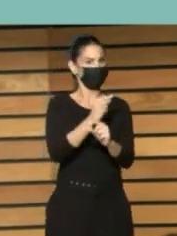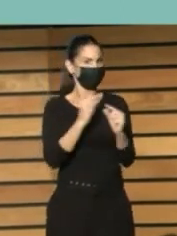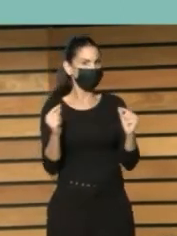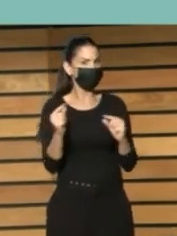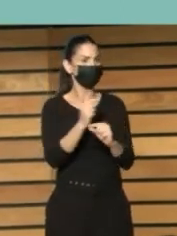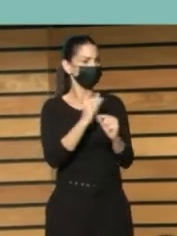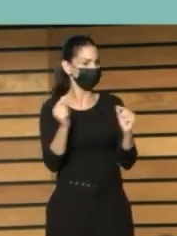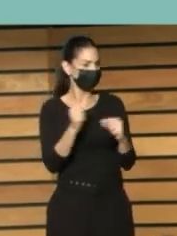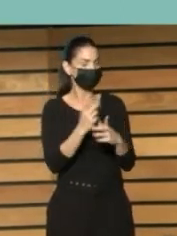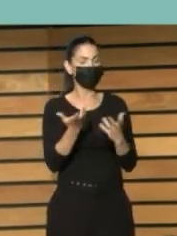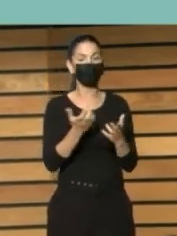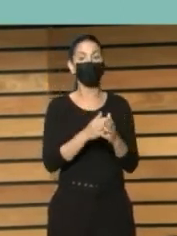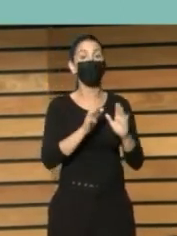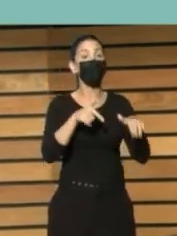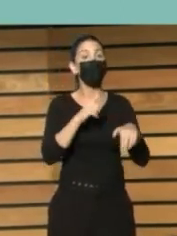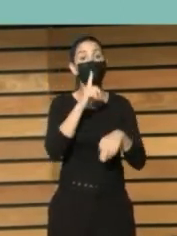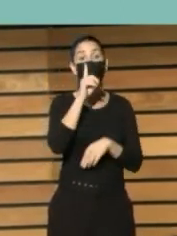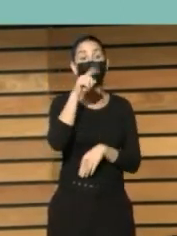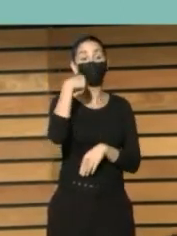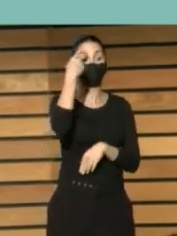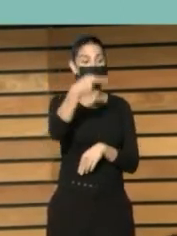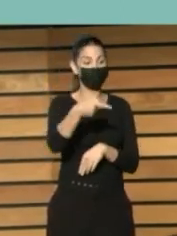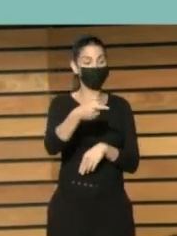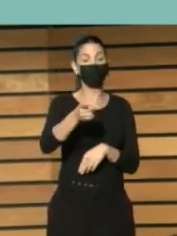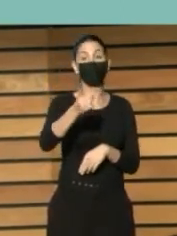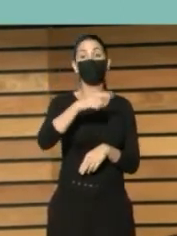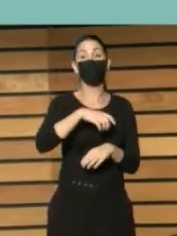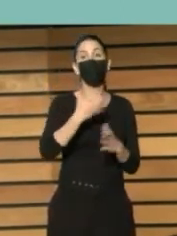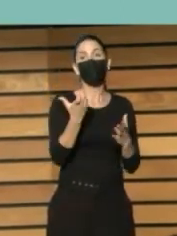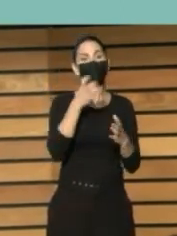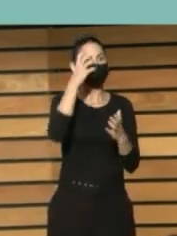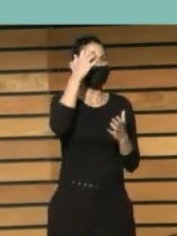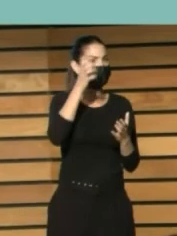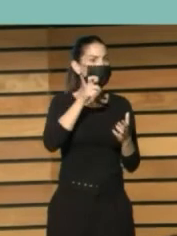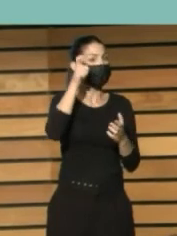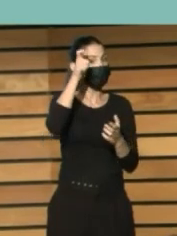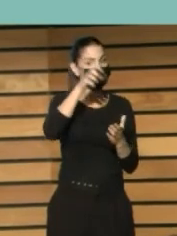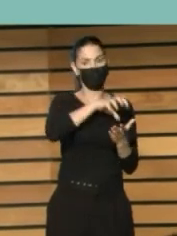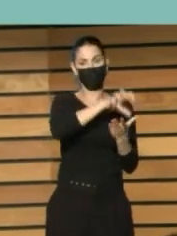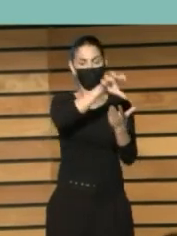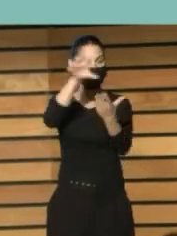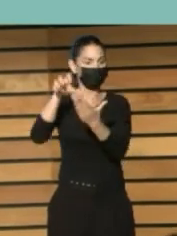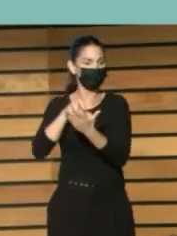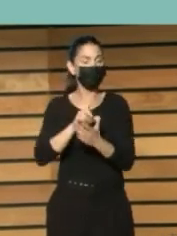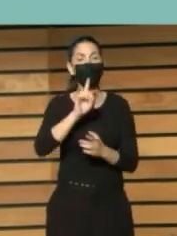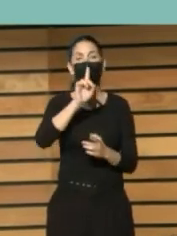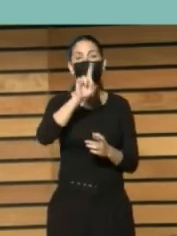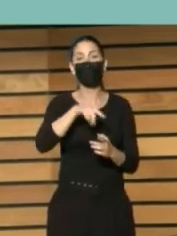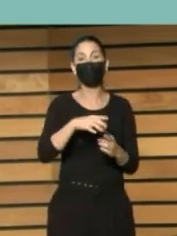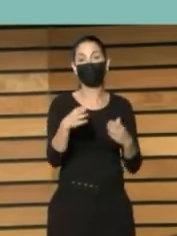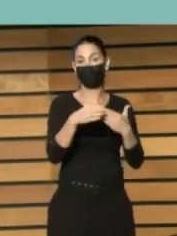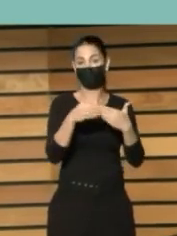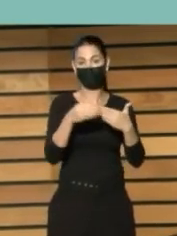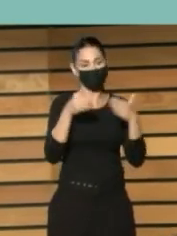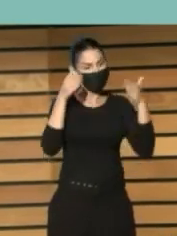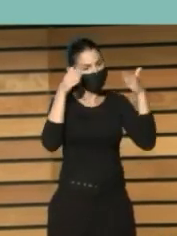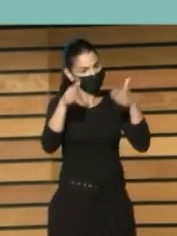lugar de la diputación, y este año que viene haremos con los municipios, y también hemos hecho acciones hacia los usuarios.